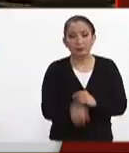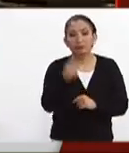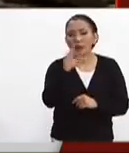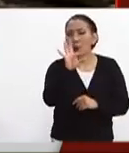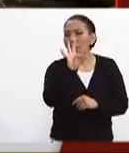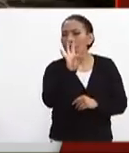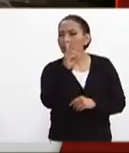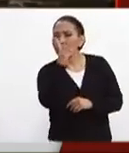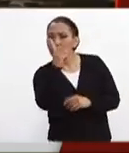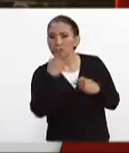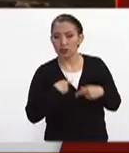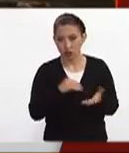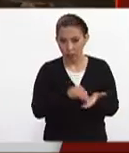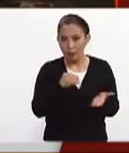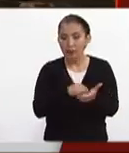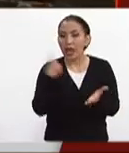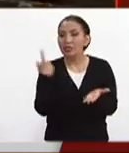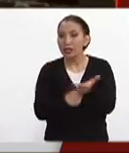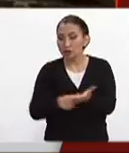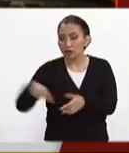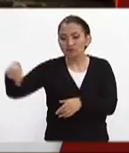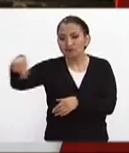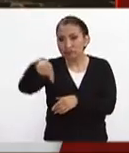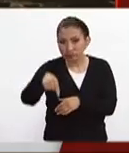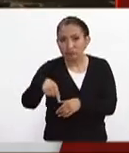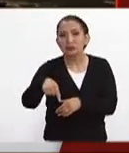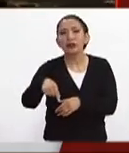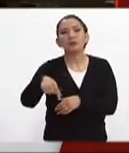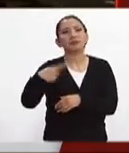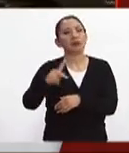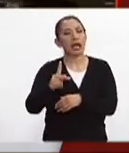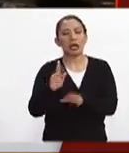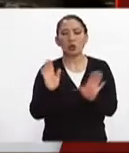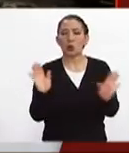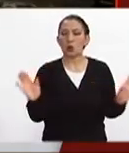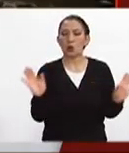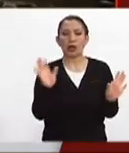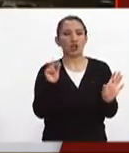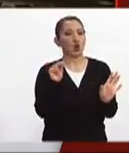42 personas aproximadamente pero no queremos